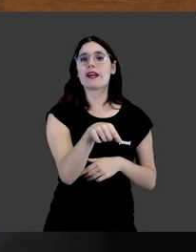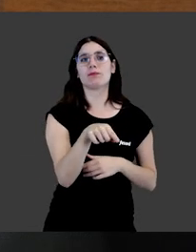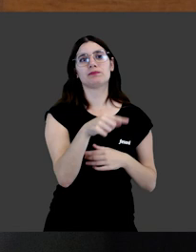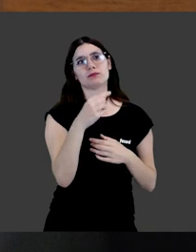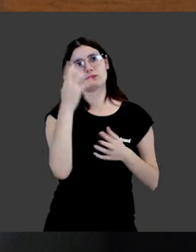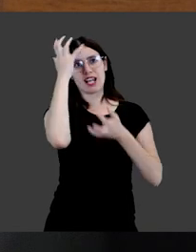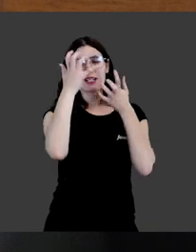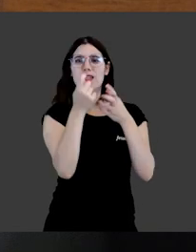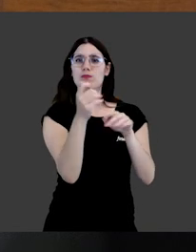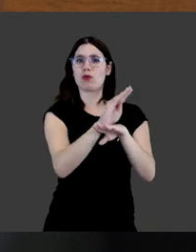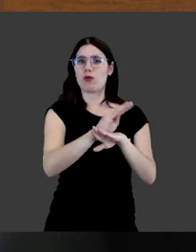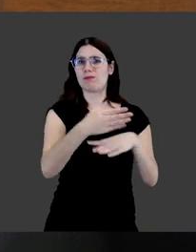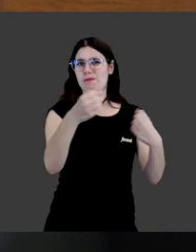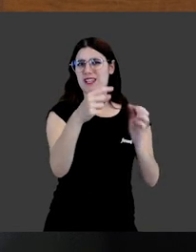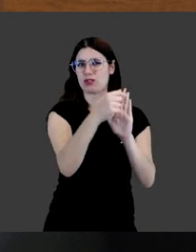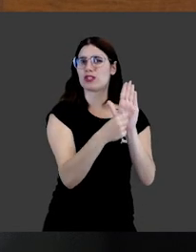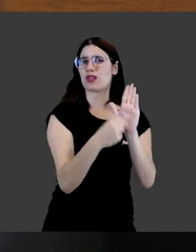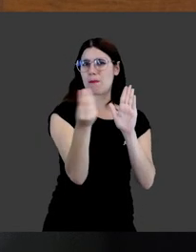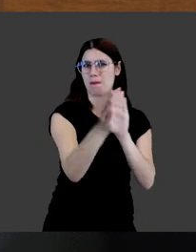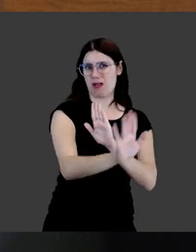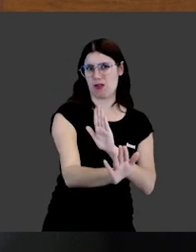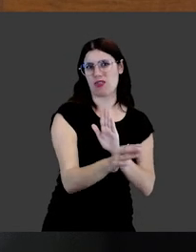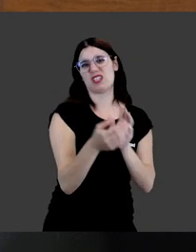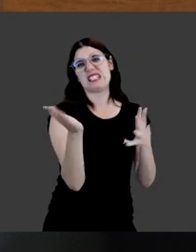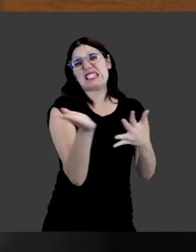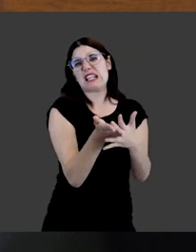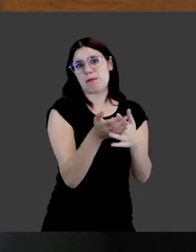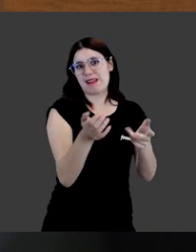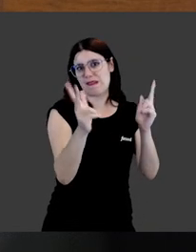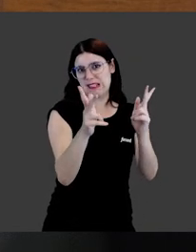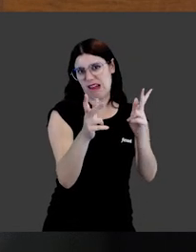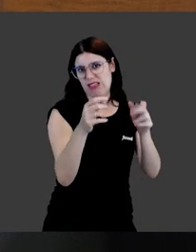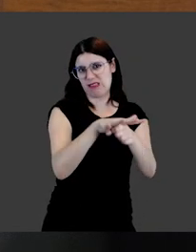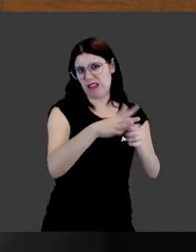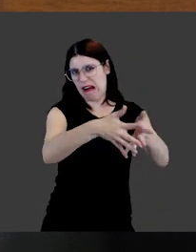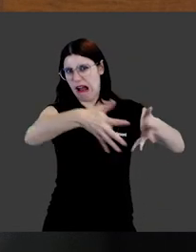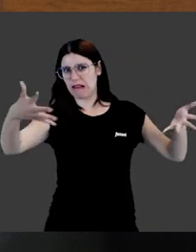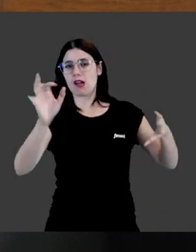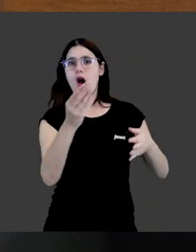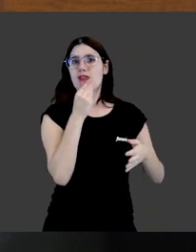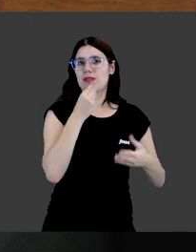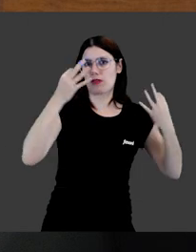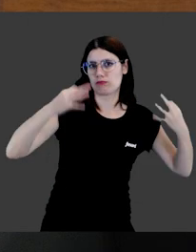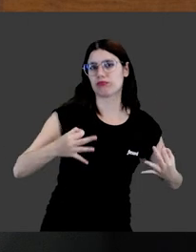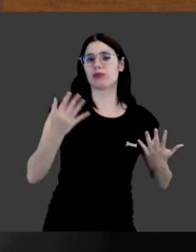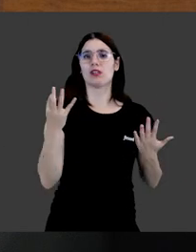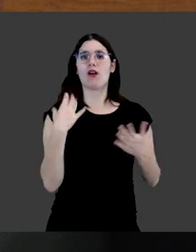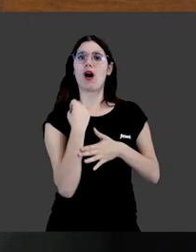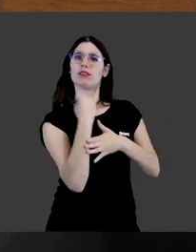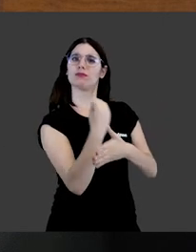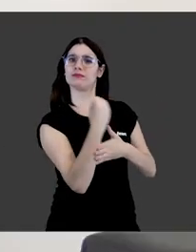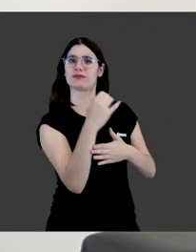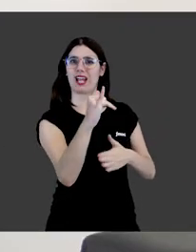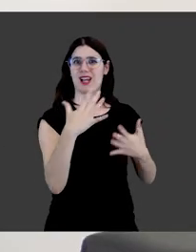quizá hoy en día los animales sí que se encuentran en condiciones de semilibertad, tienen también una alimentación adecuada,